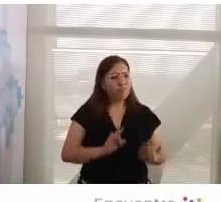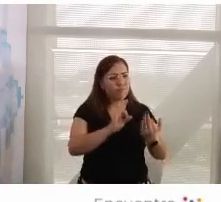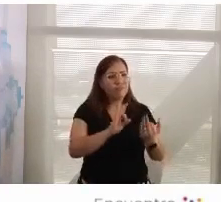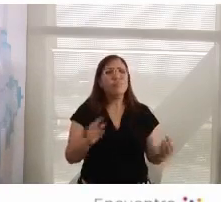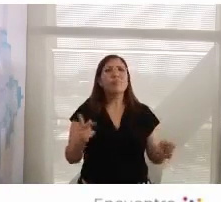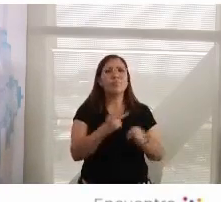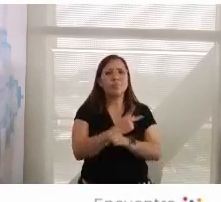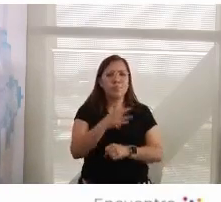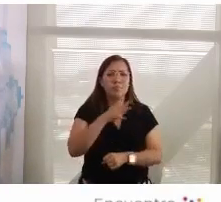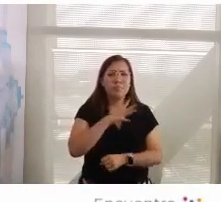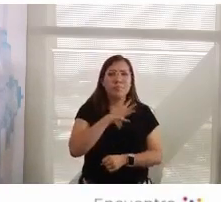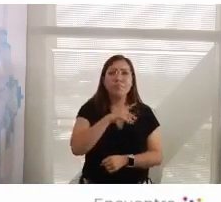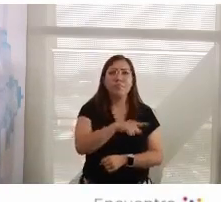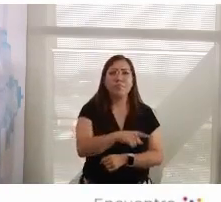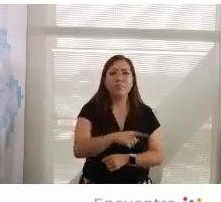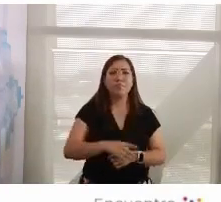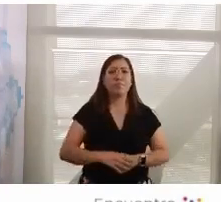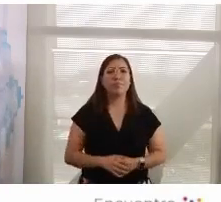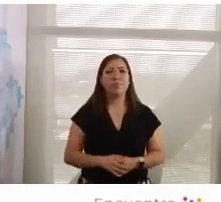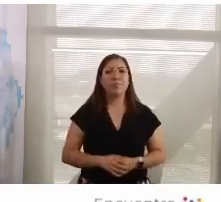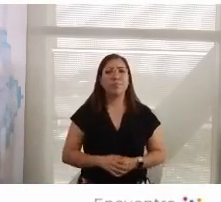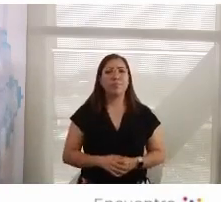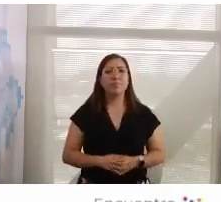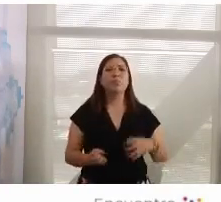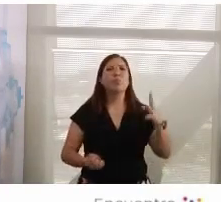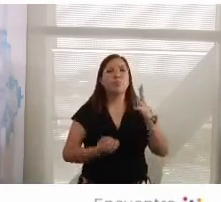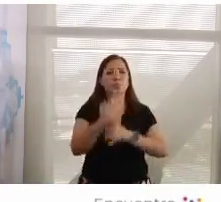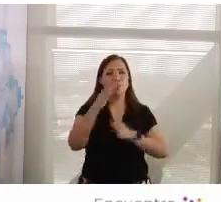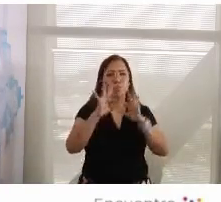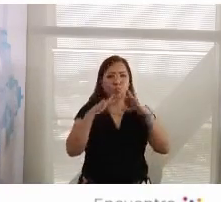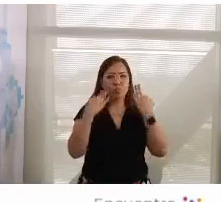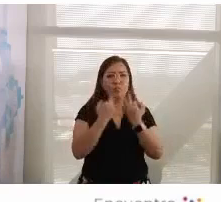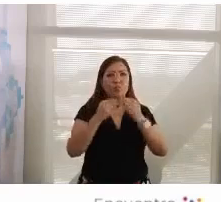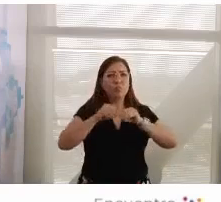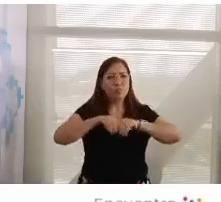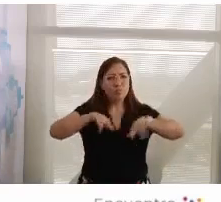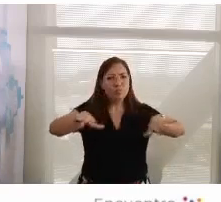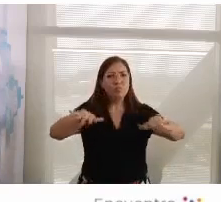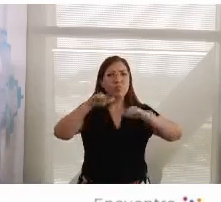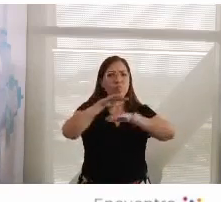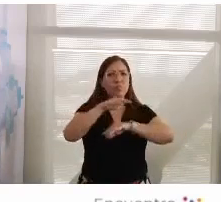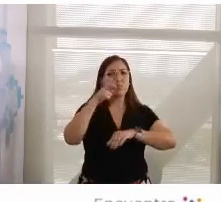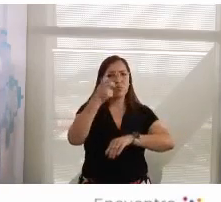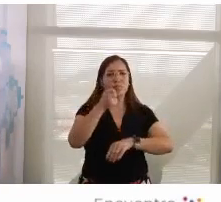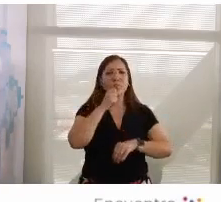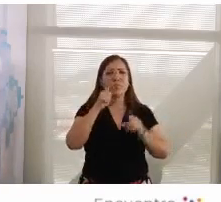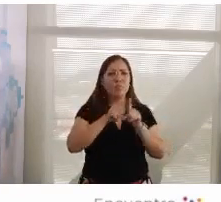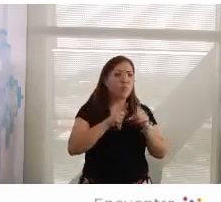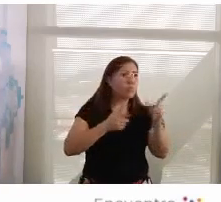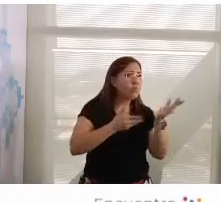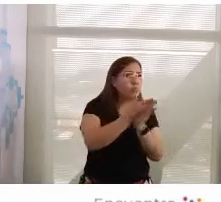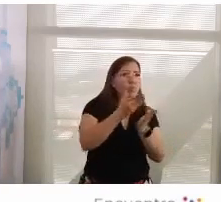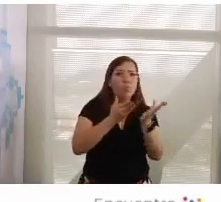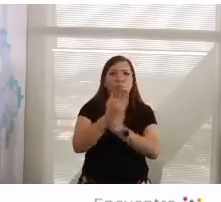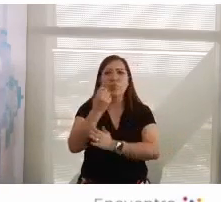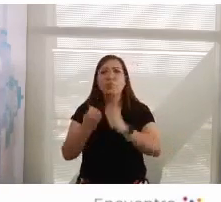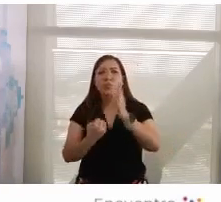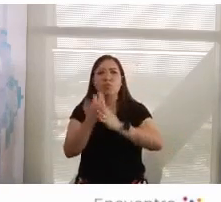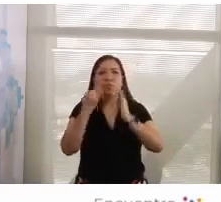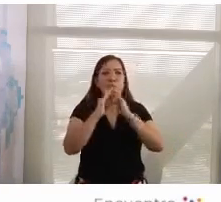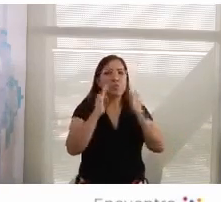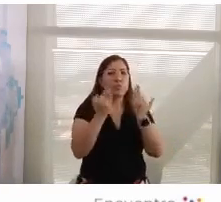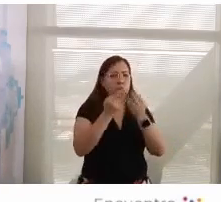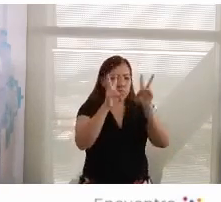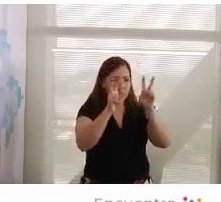etnicidades, una no tolerancia con las diversas identidades alternativas, homossexuas, negros,